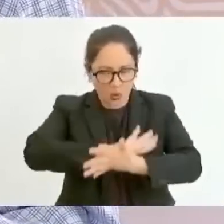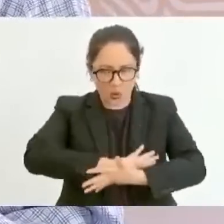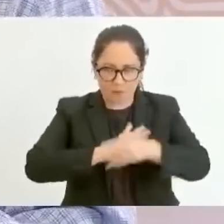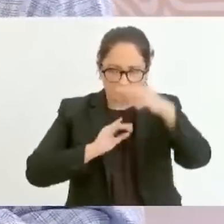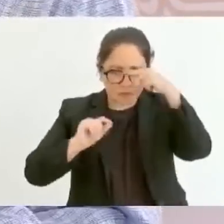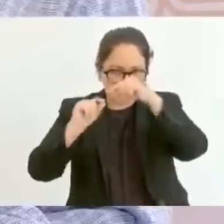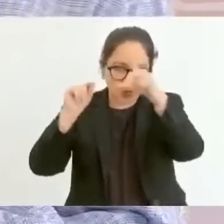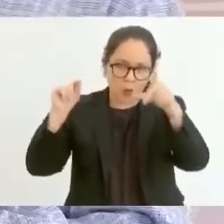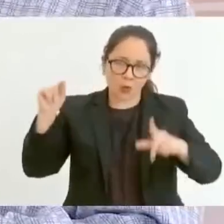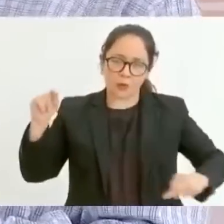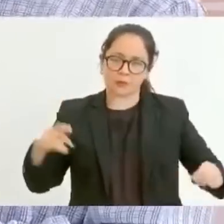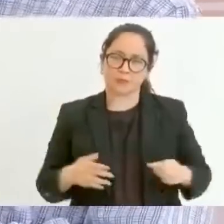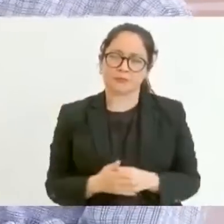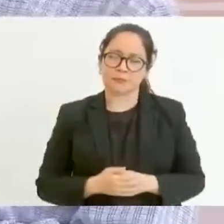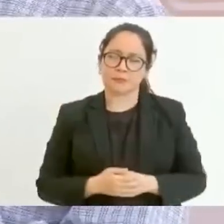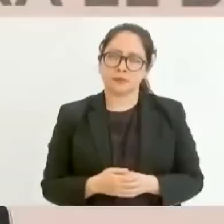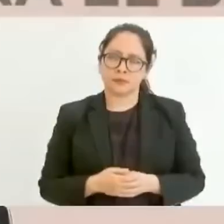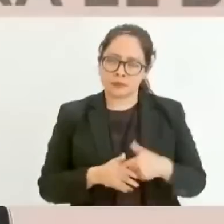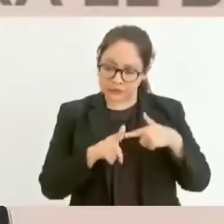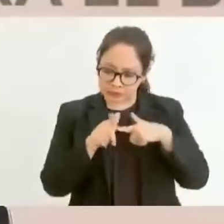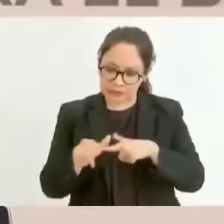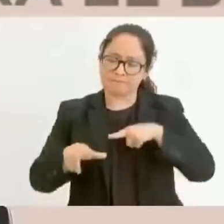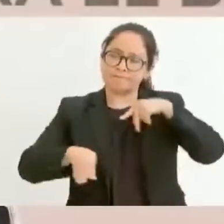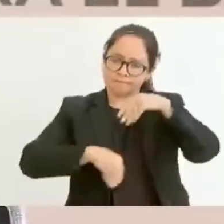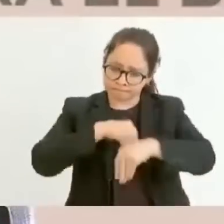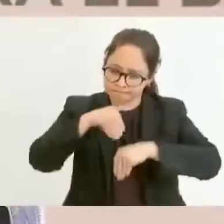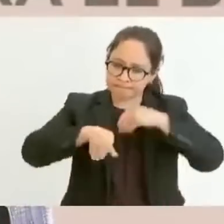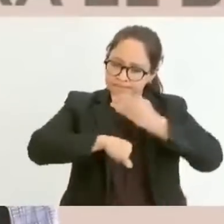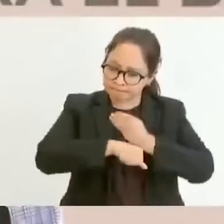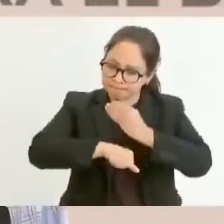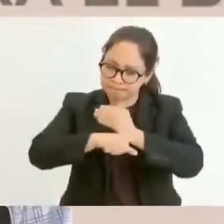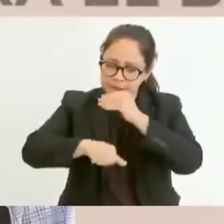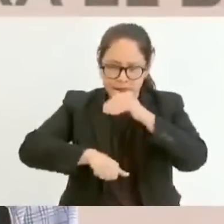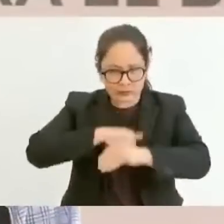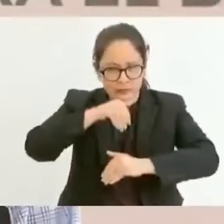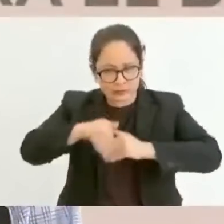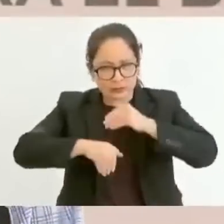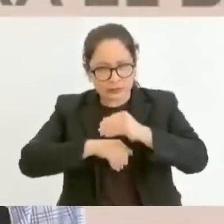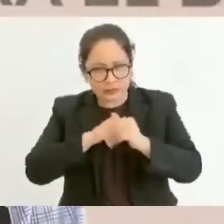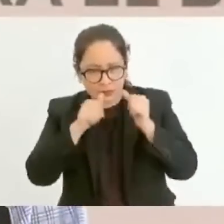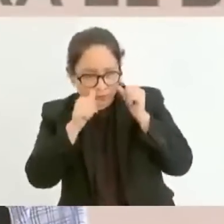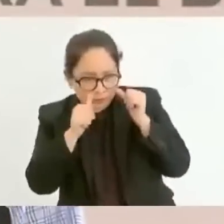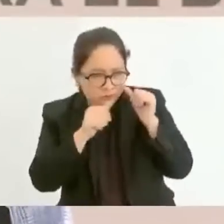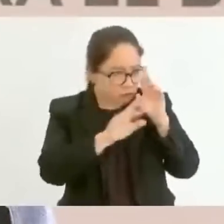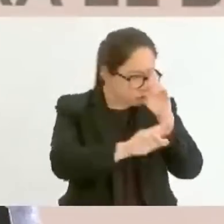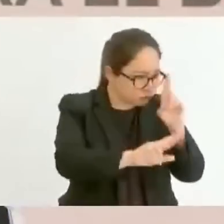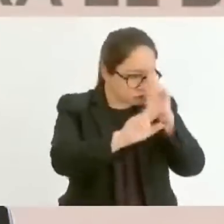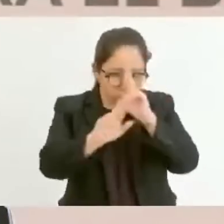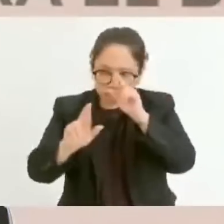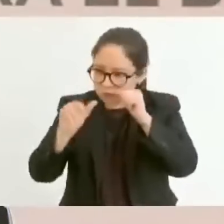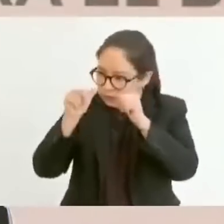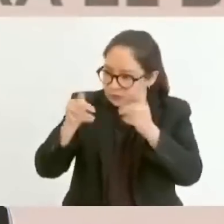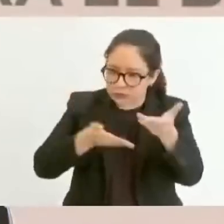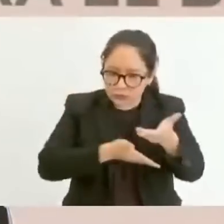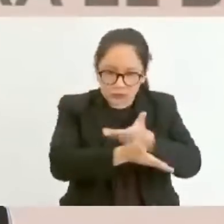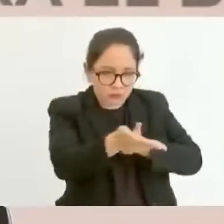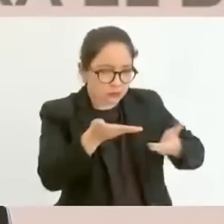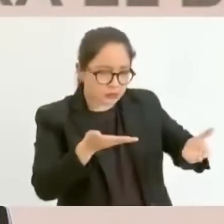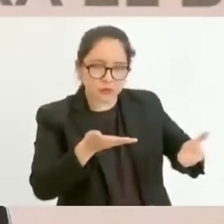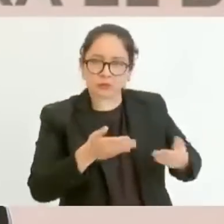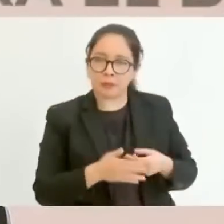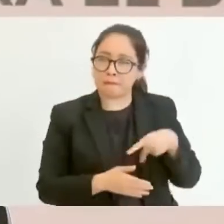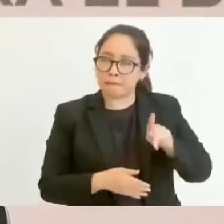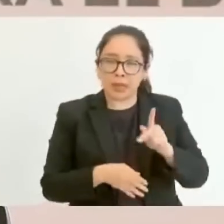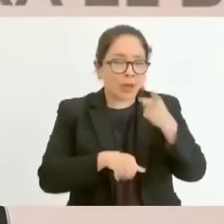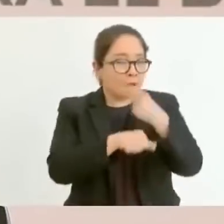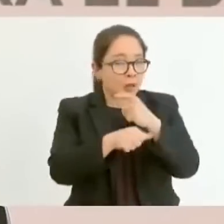Y vamos avanzando. Se atiende a todos, se escucha a todos, se respeta a todos, pero se le